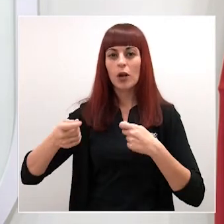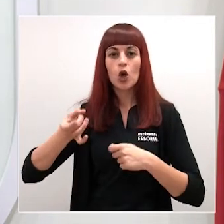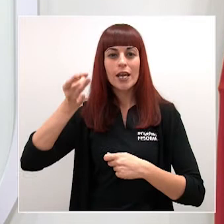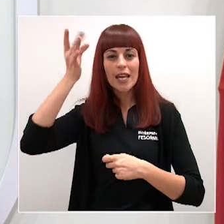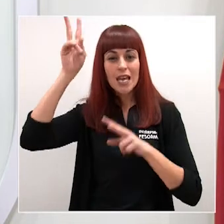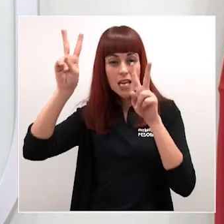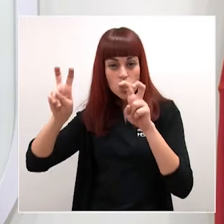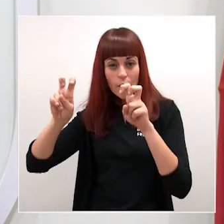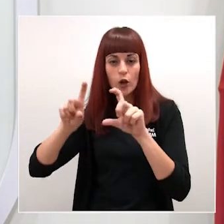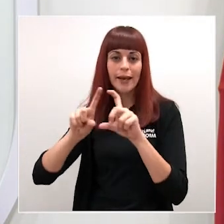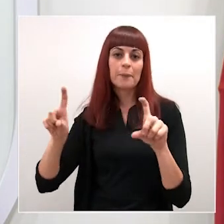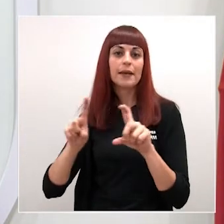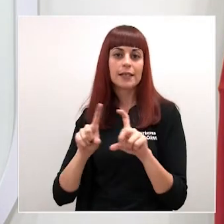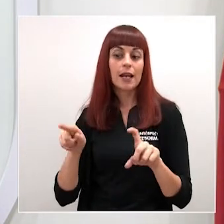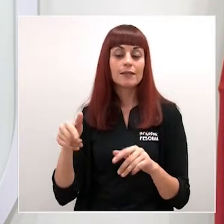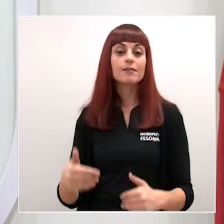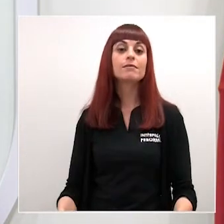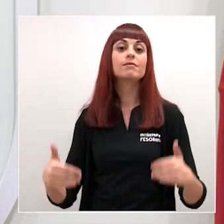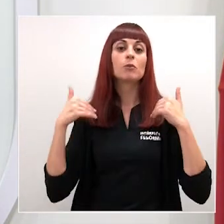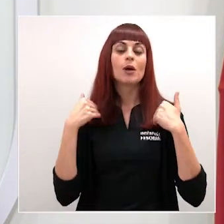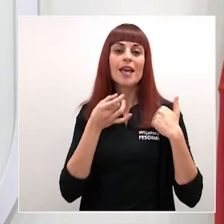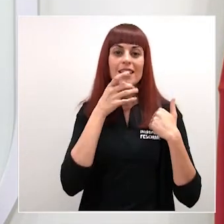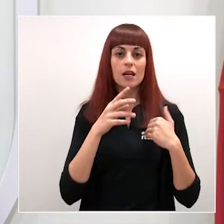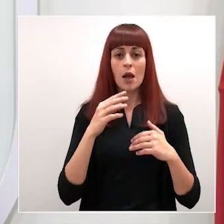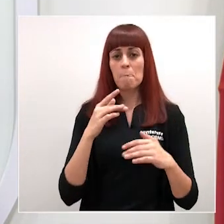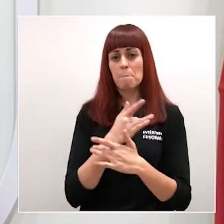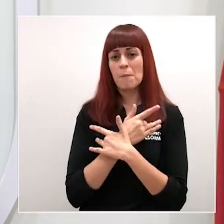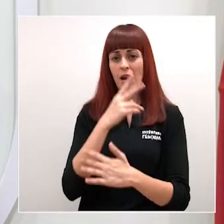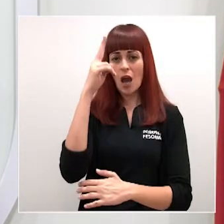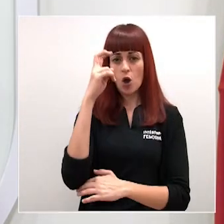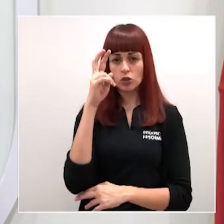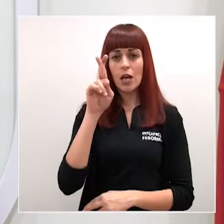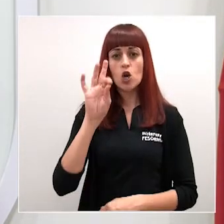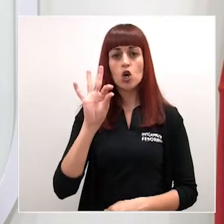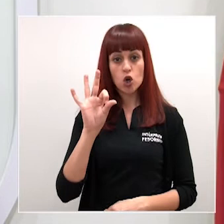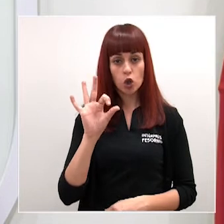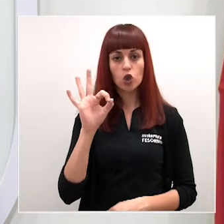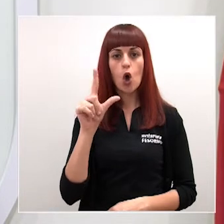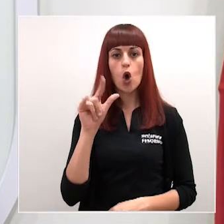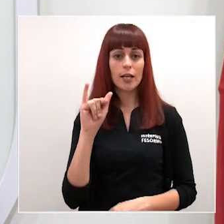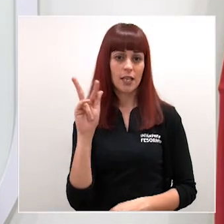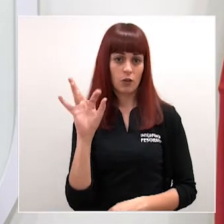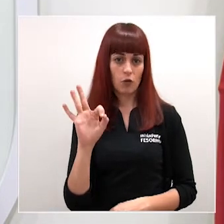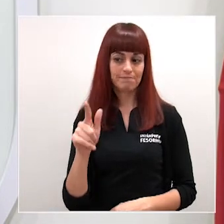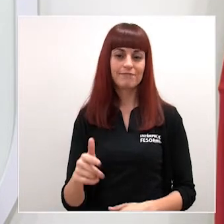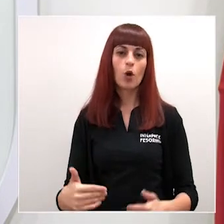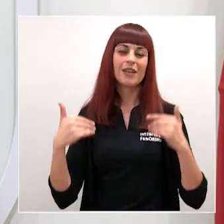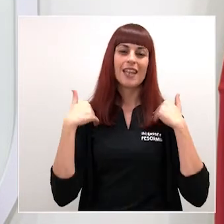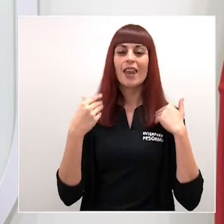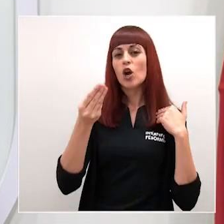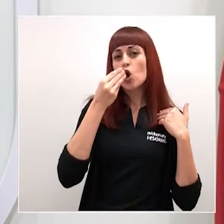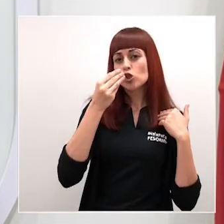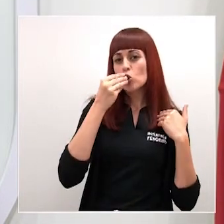Empresarial y seguirá a cargo de ella María José Ros Olivo por su parte las competencias de consumo y